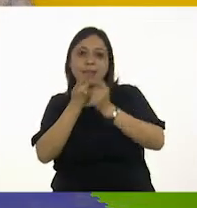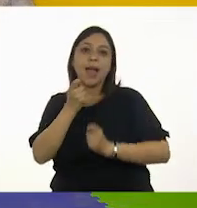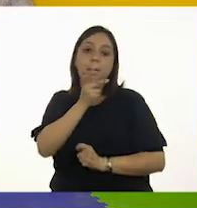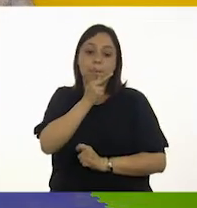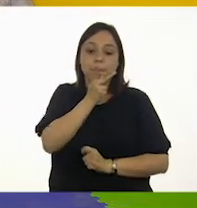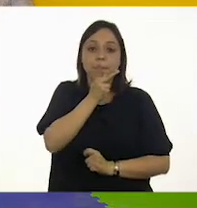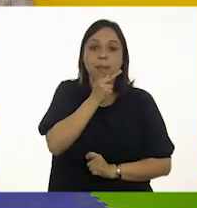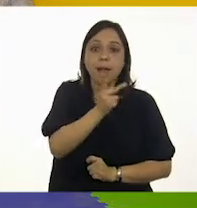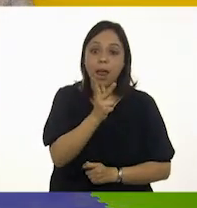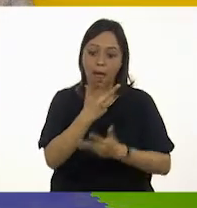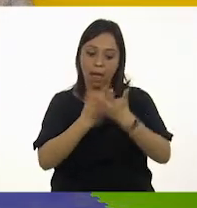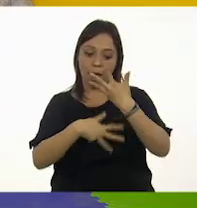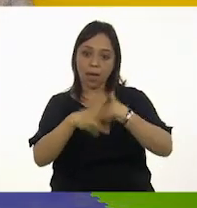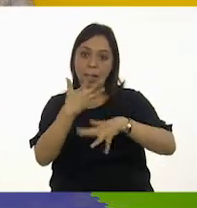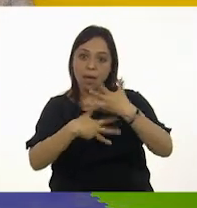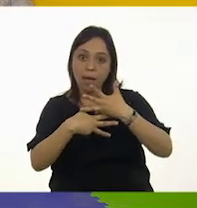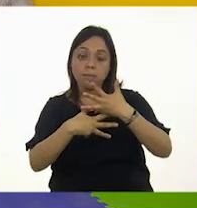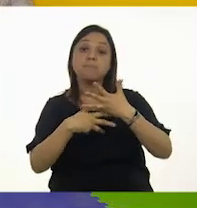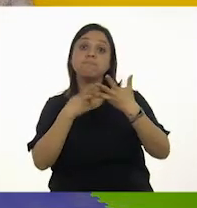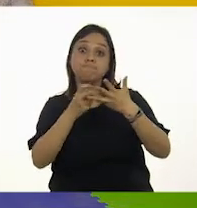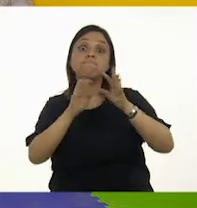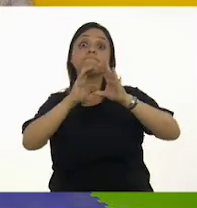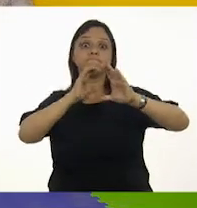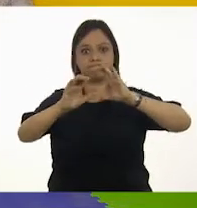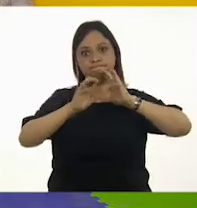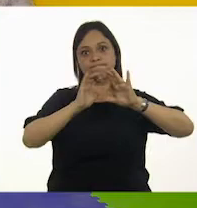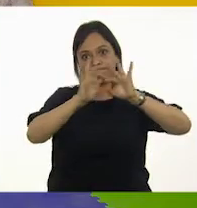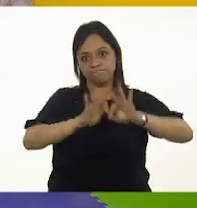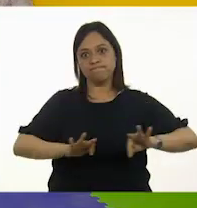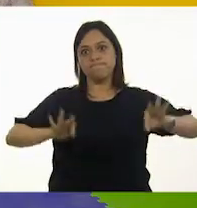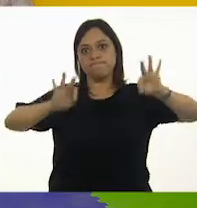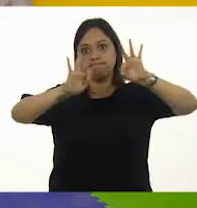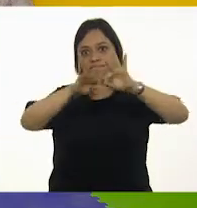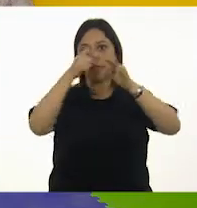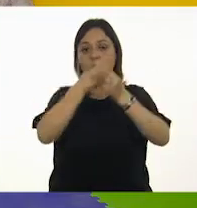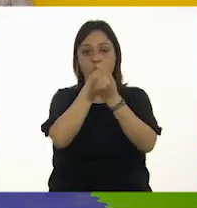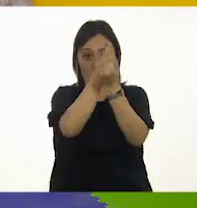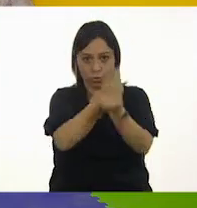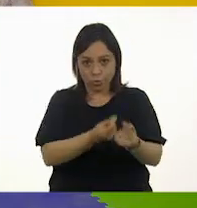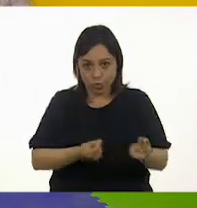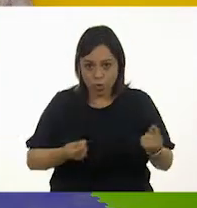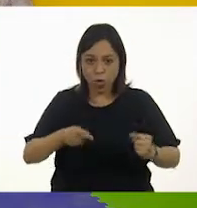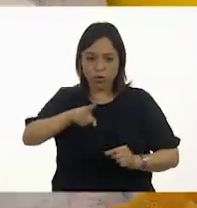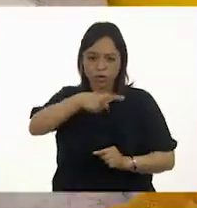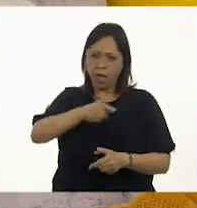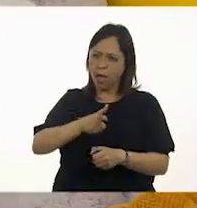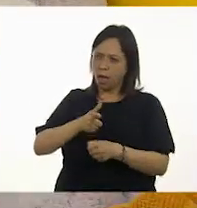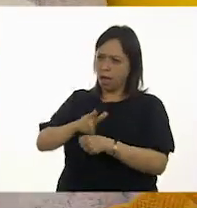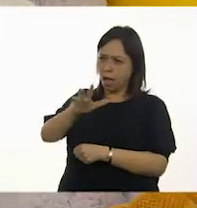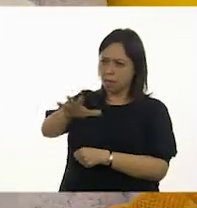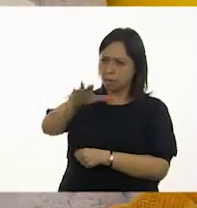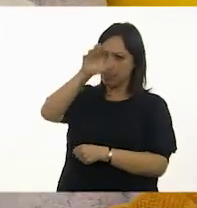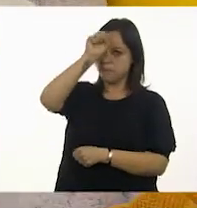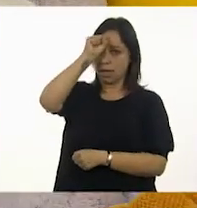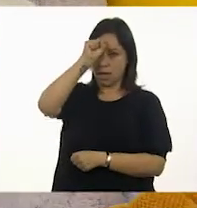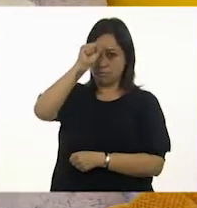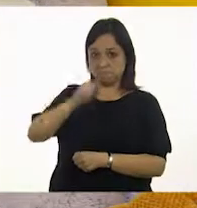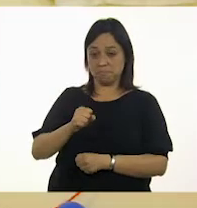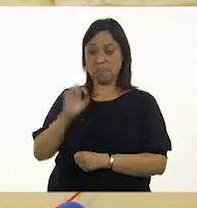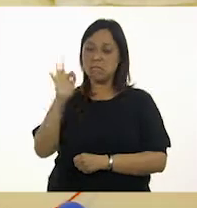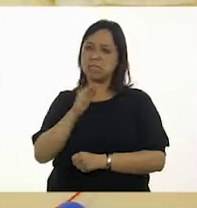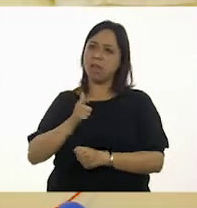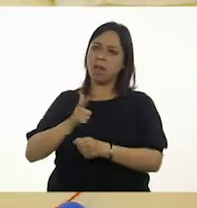formas de comunicarnos con los bebés, niñas y niños. Ellos captan de inmediato nuestra intención. Si estamos